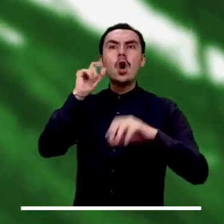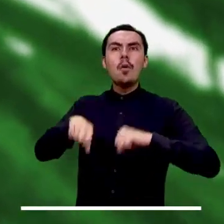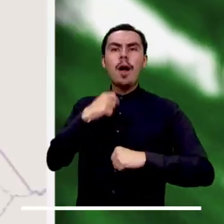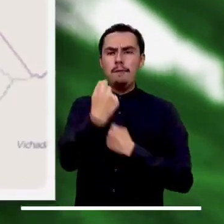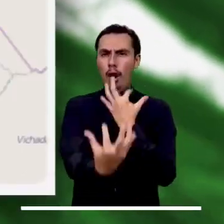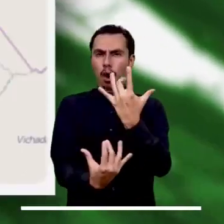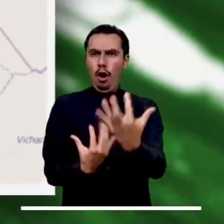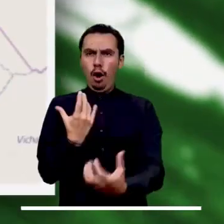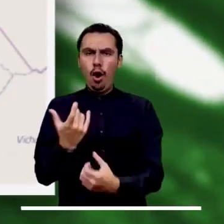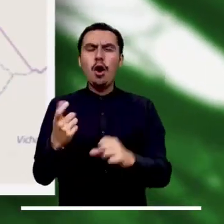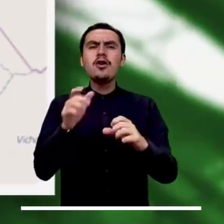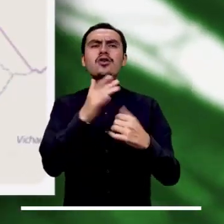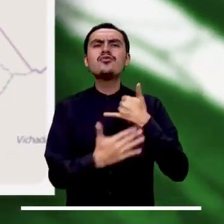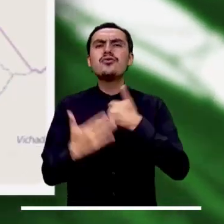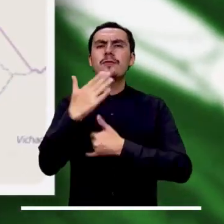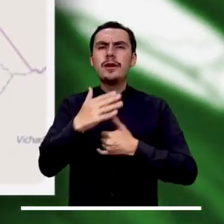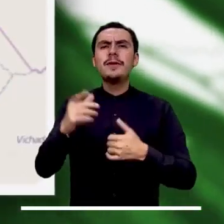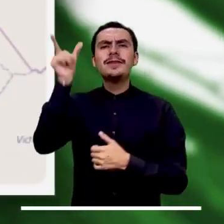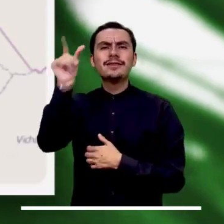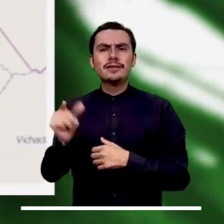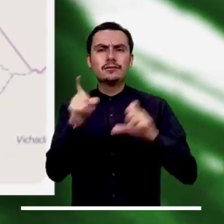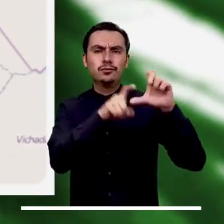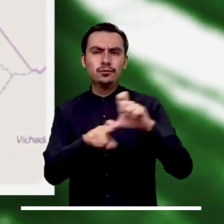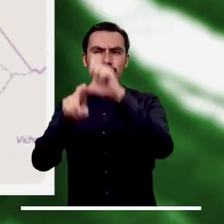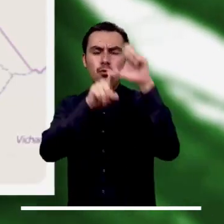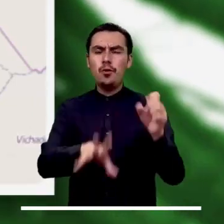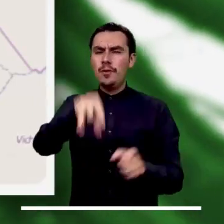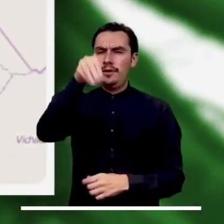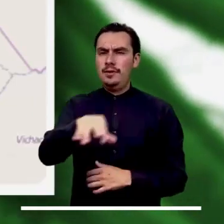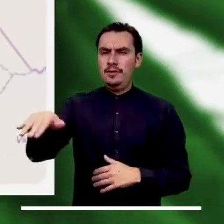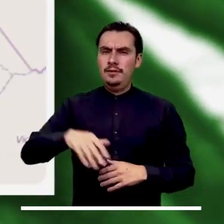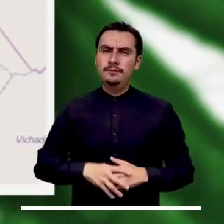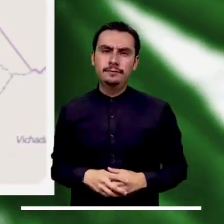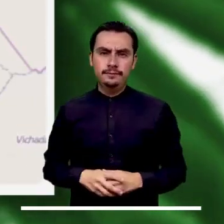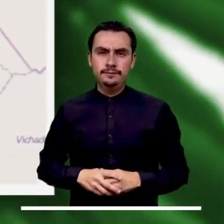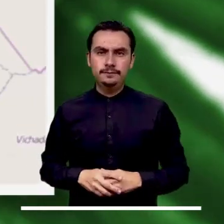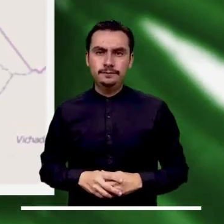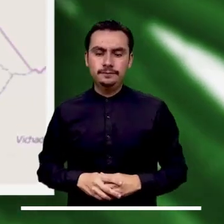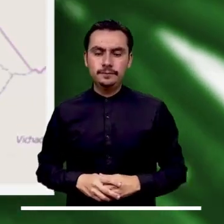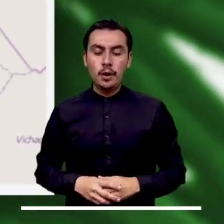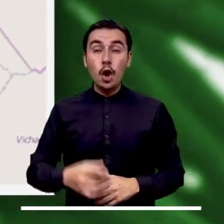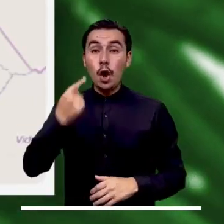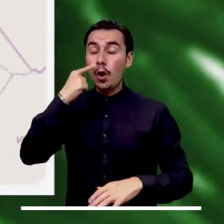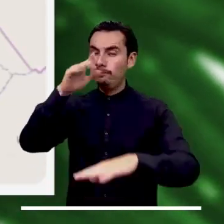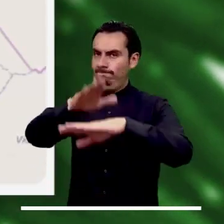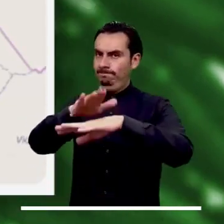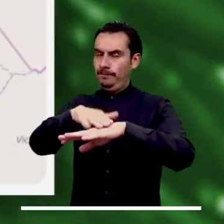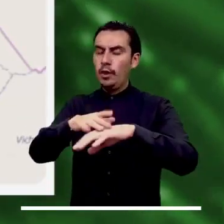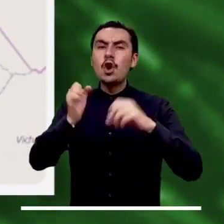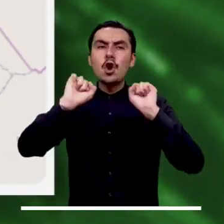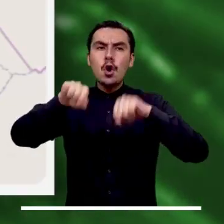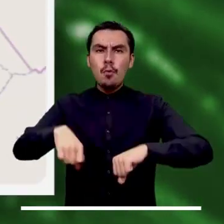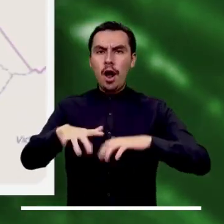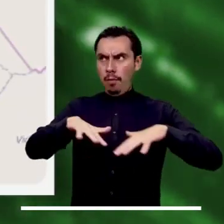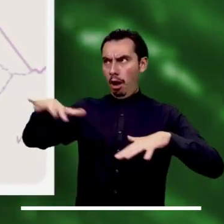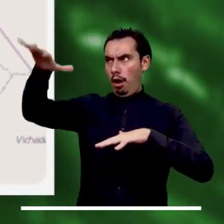Alerta roja por alta probabilidad de incendios en La Guajira, Magdalena y Norte de Santander.